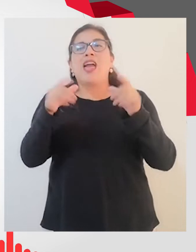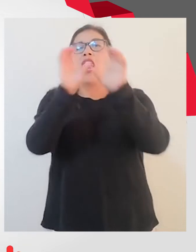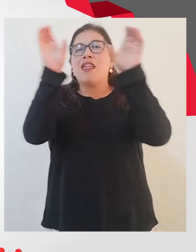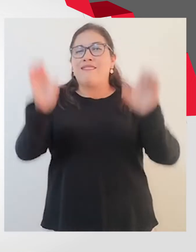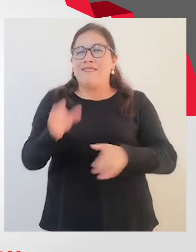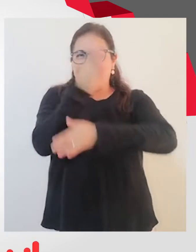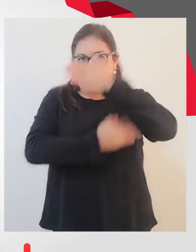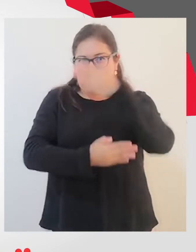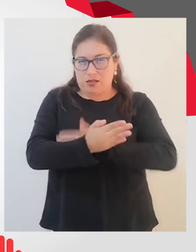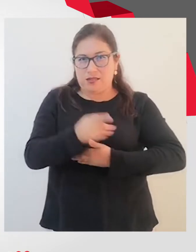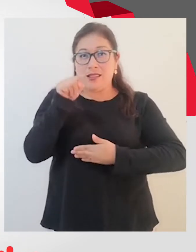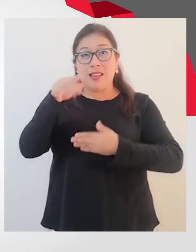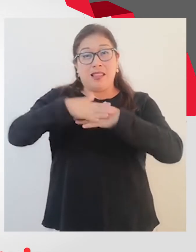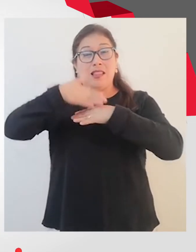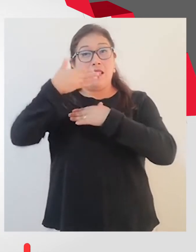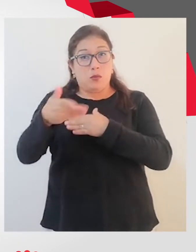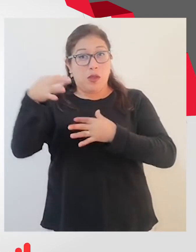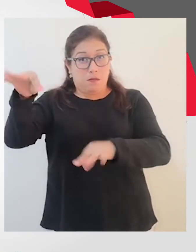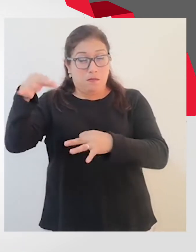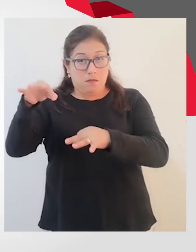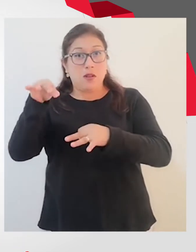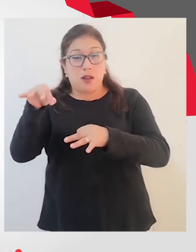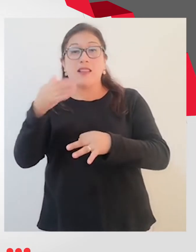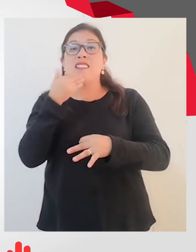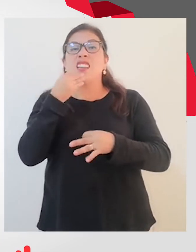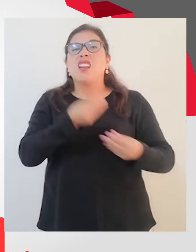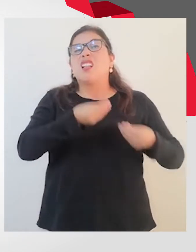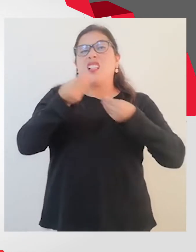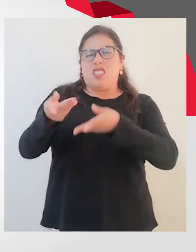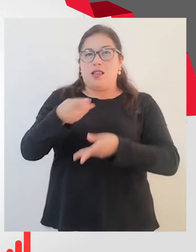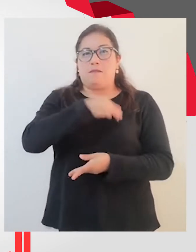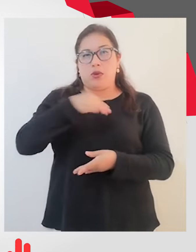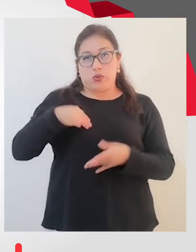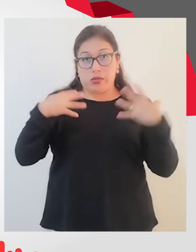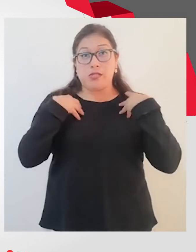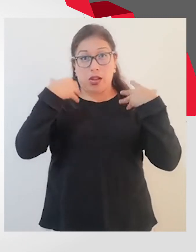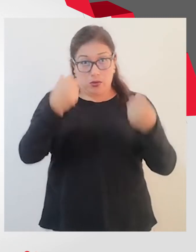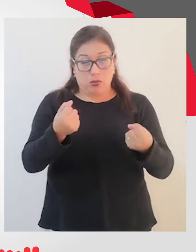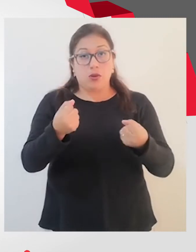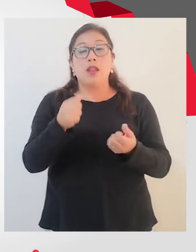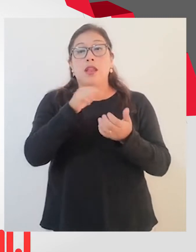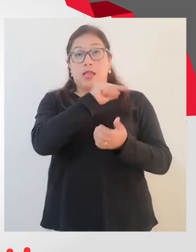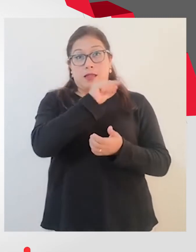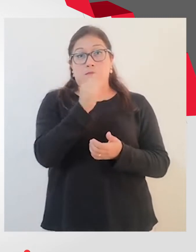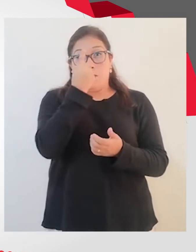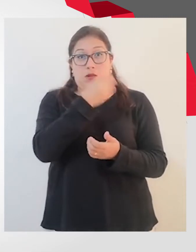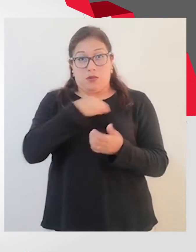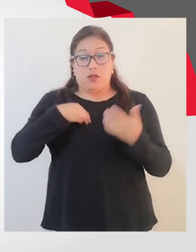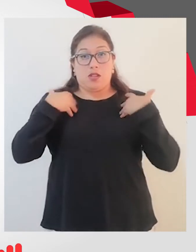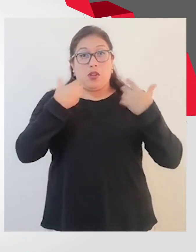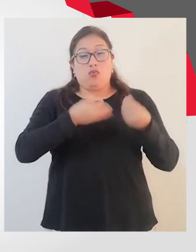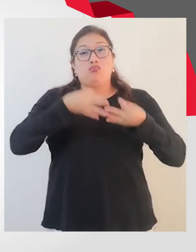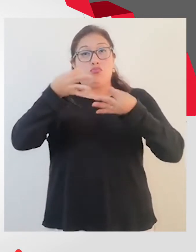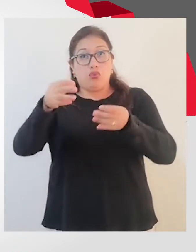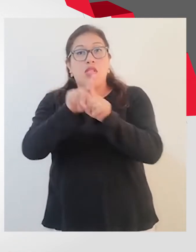discapacidad, cuyo documento, como ya saben, es otorgado por el Ministerio de Salud, por E-Salud, por los